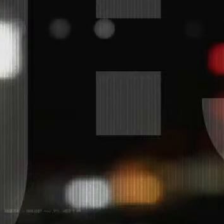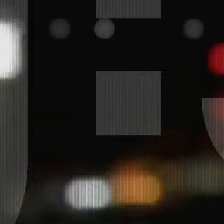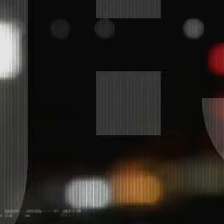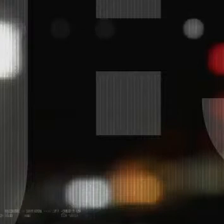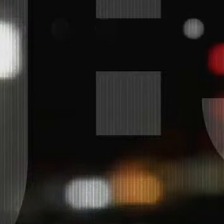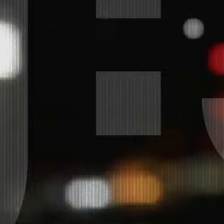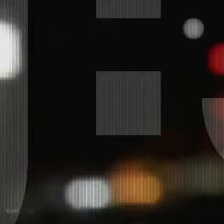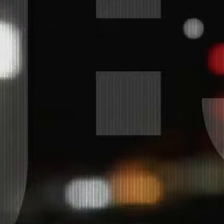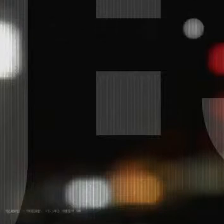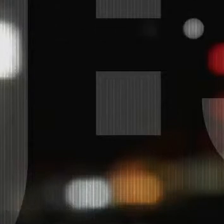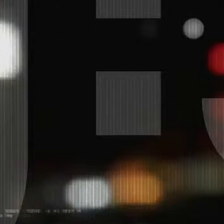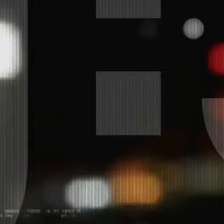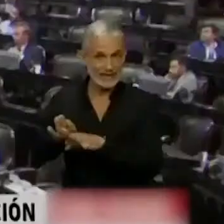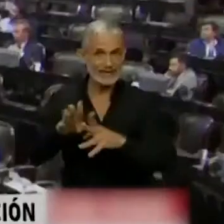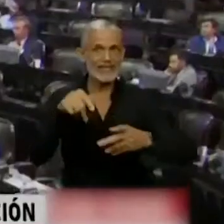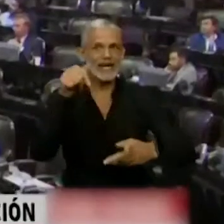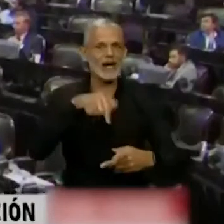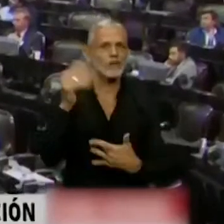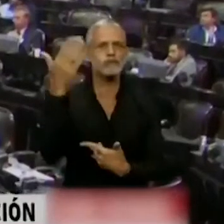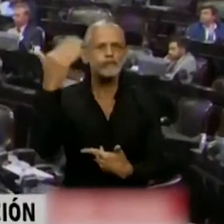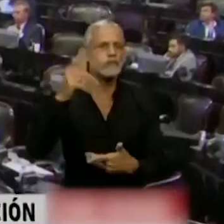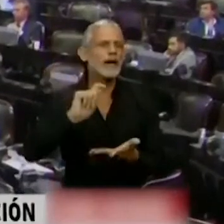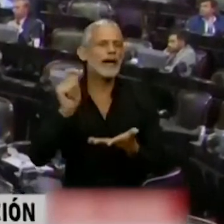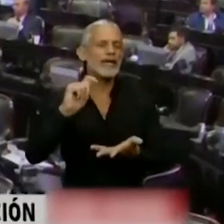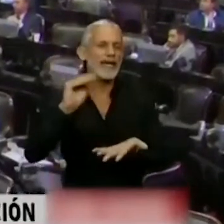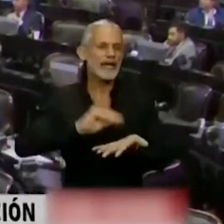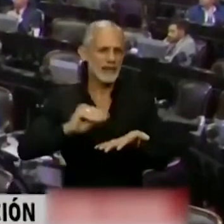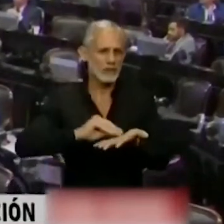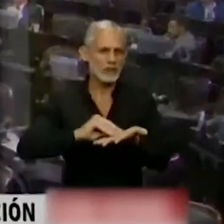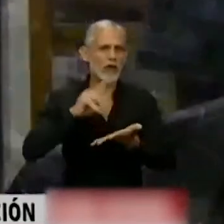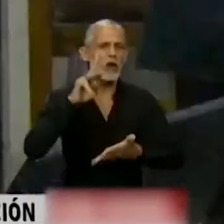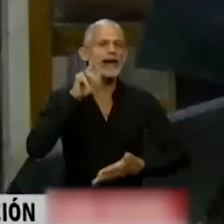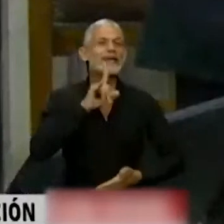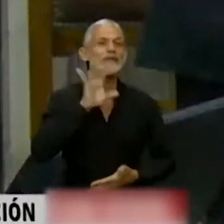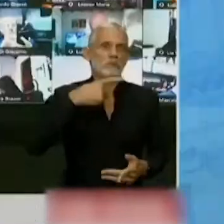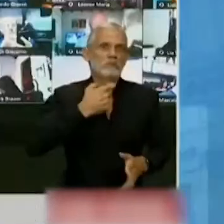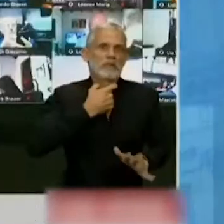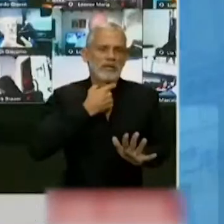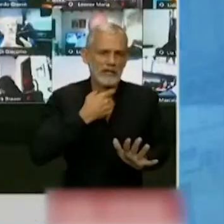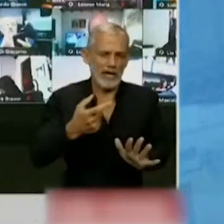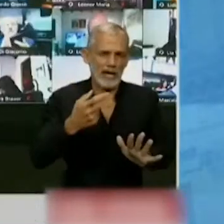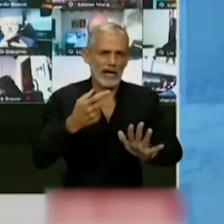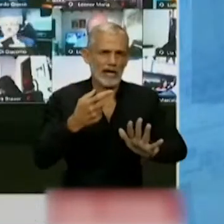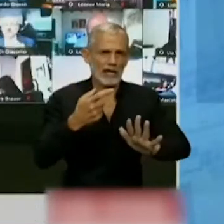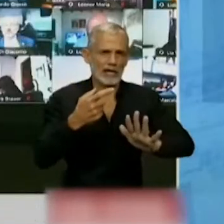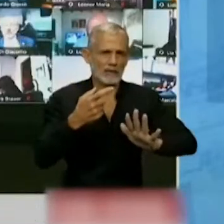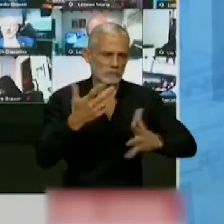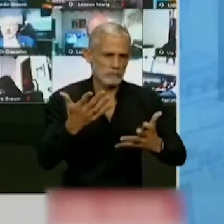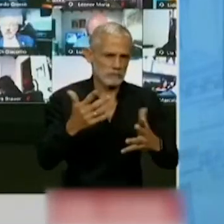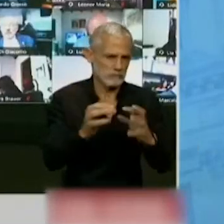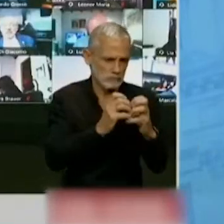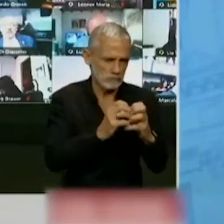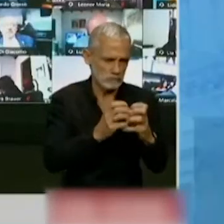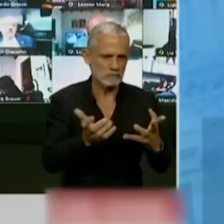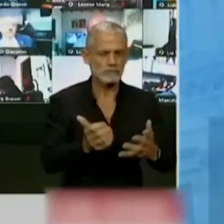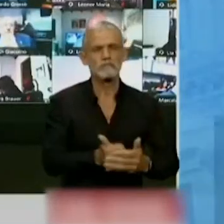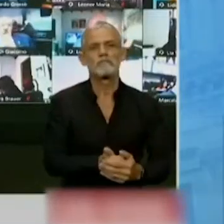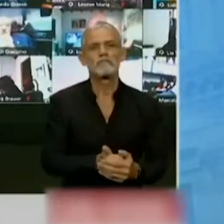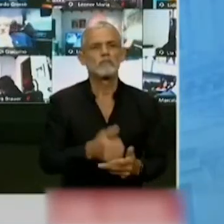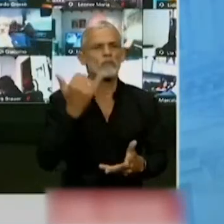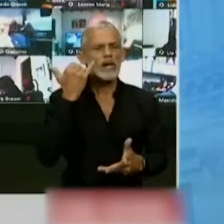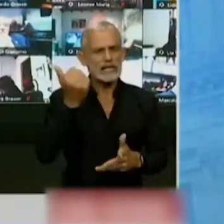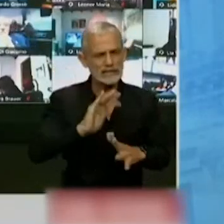reduce la coparticipación de la ciudad la palabra el diputado Cristian Ritondo la iniciativa fue aprobada con 129 votos